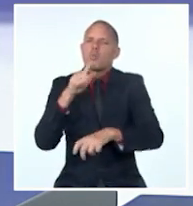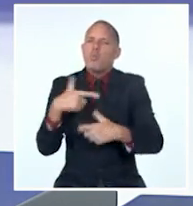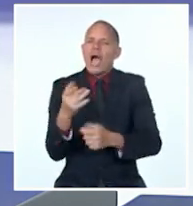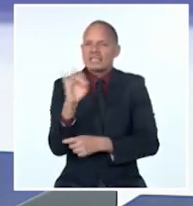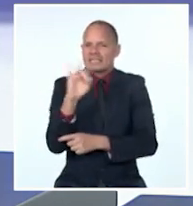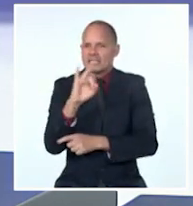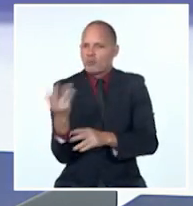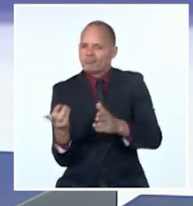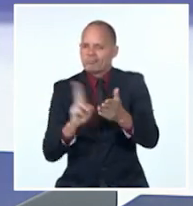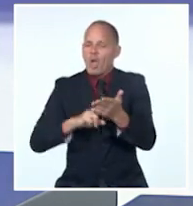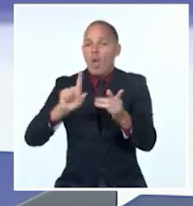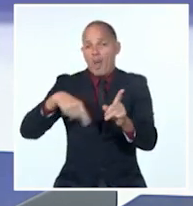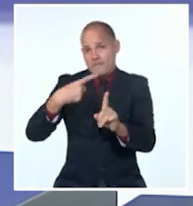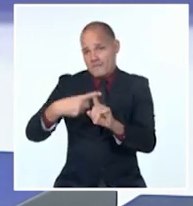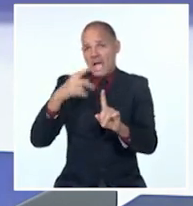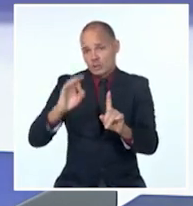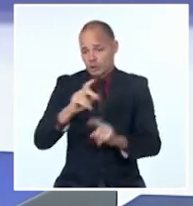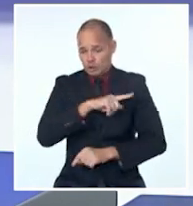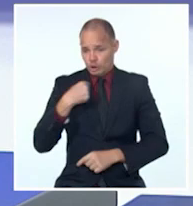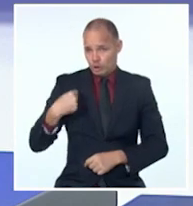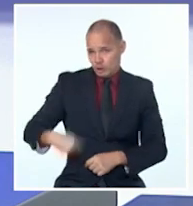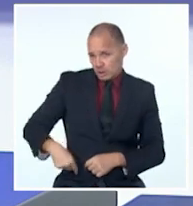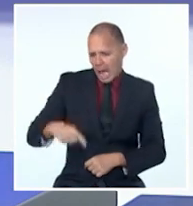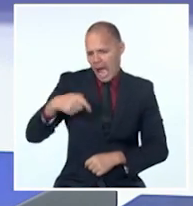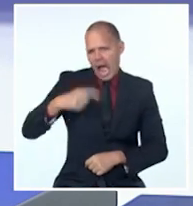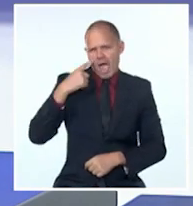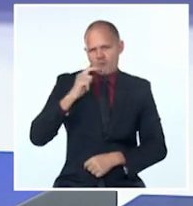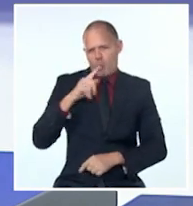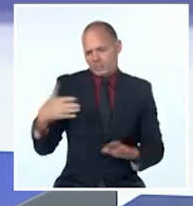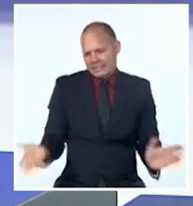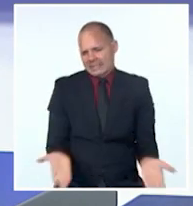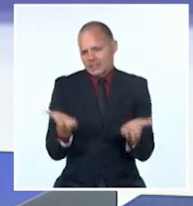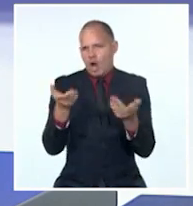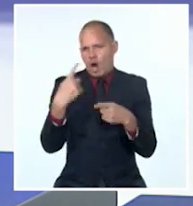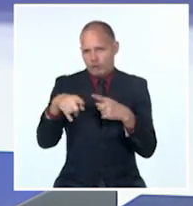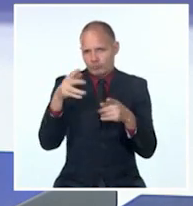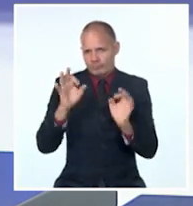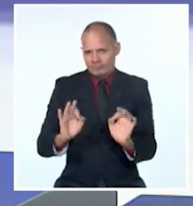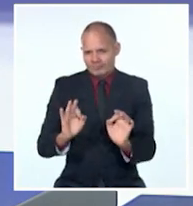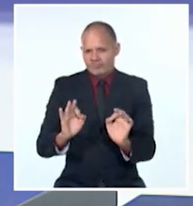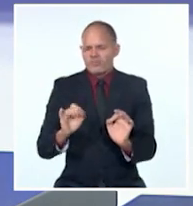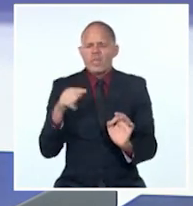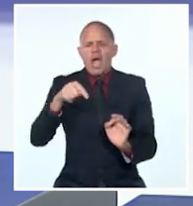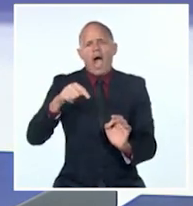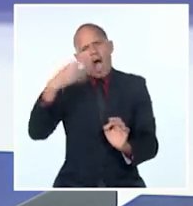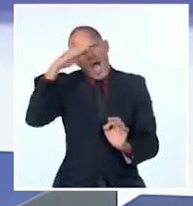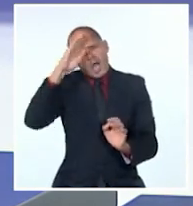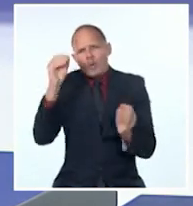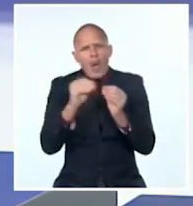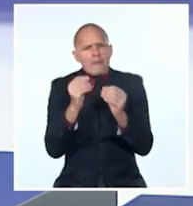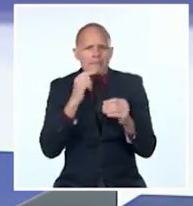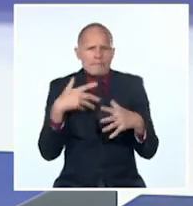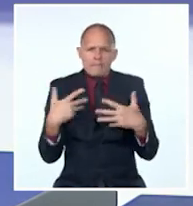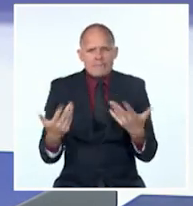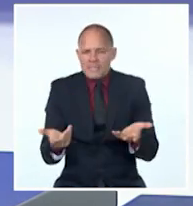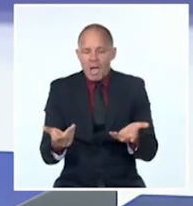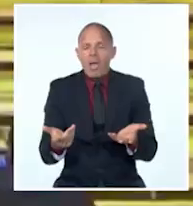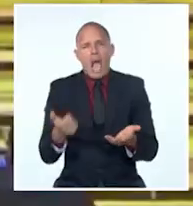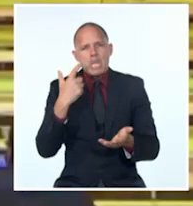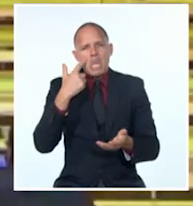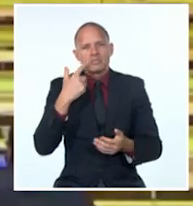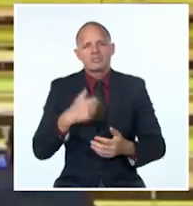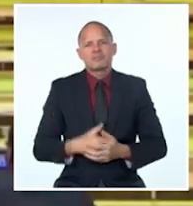e innovación como premisa para el desarrollo, profundizamos en el desempeño de Cuba en el mencionado bloque, así como sus perspectivas.